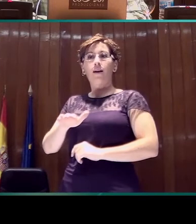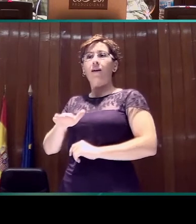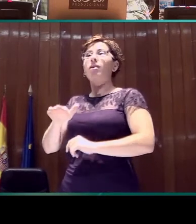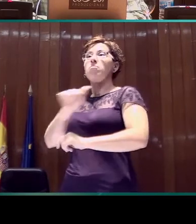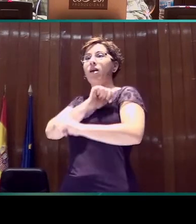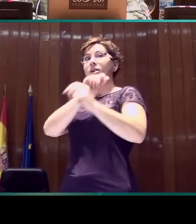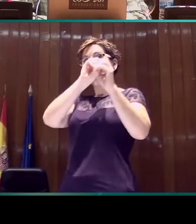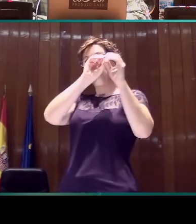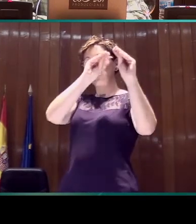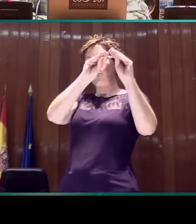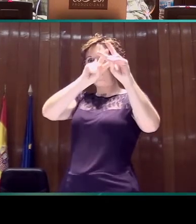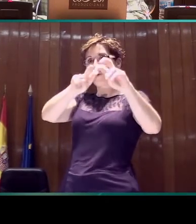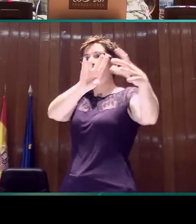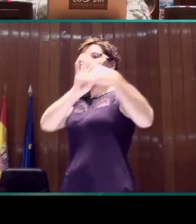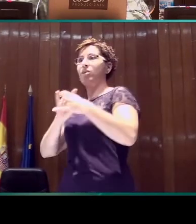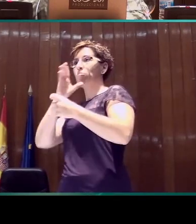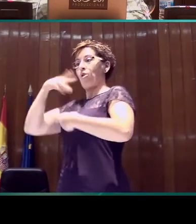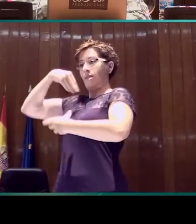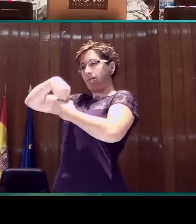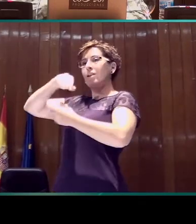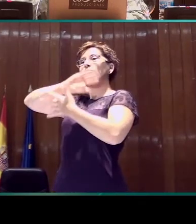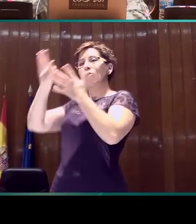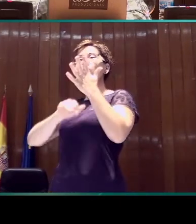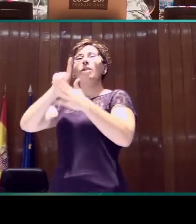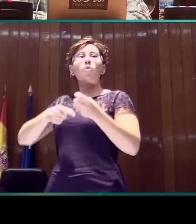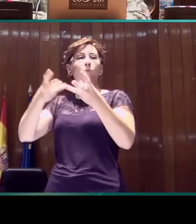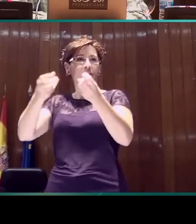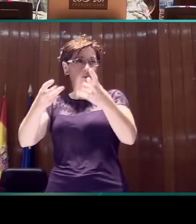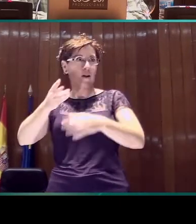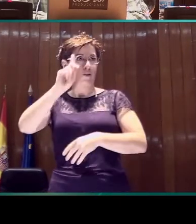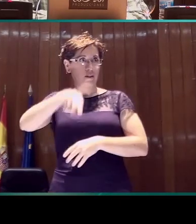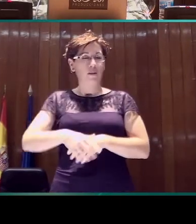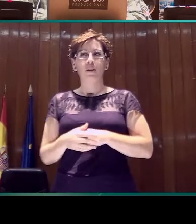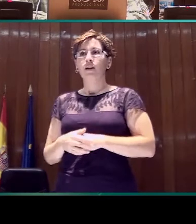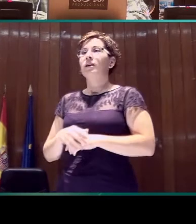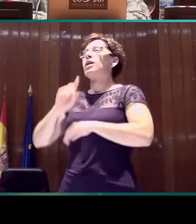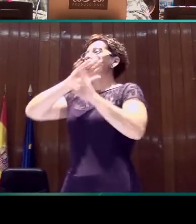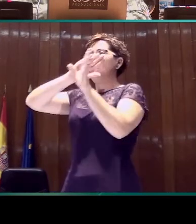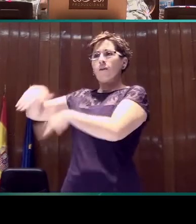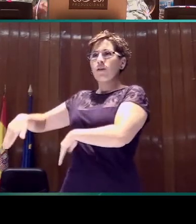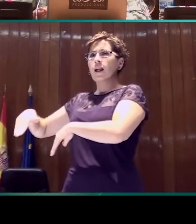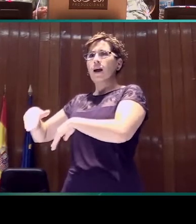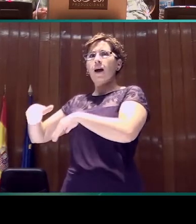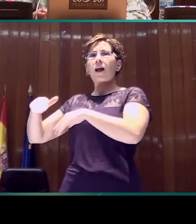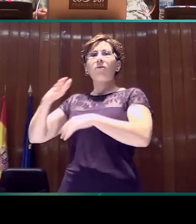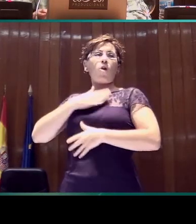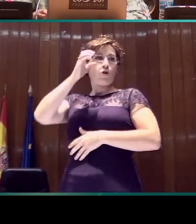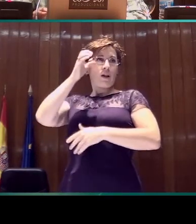contiene un cuantificador. Y algunas manipulaciones que voy a describir al final de nuestras propias observaciones.